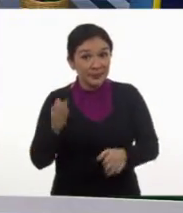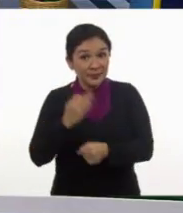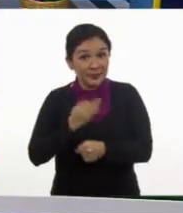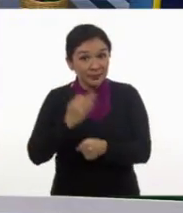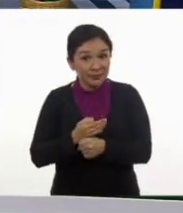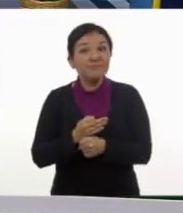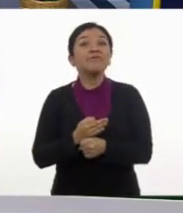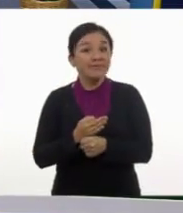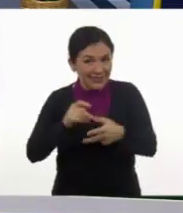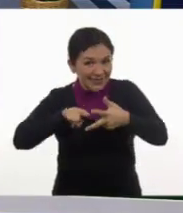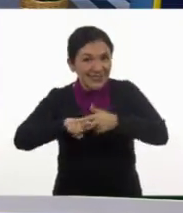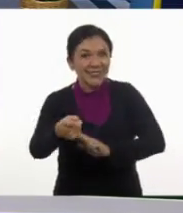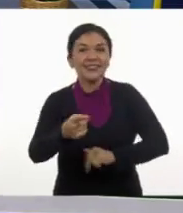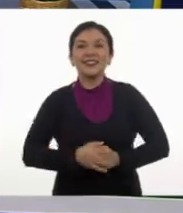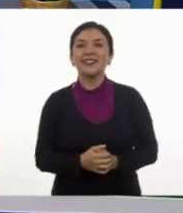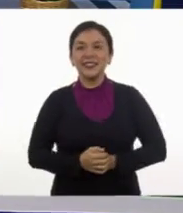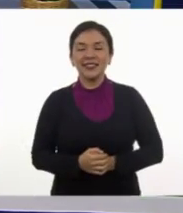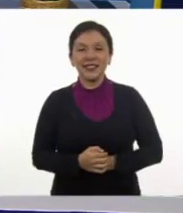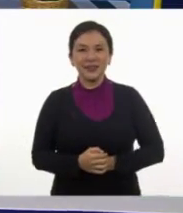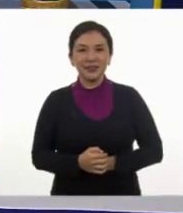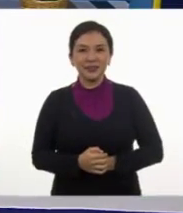que comenzamos.